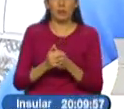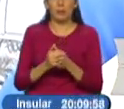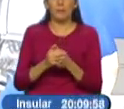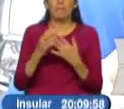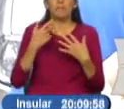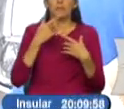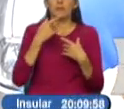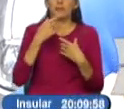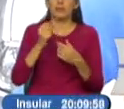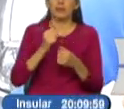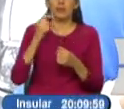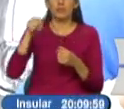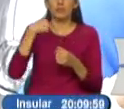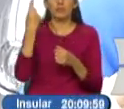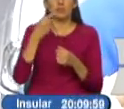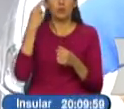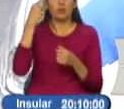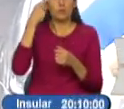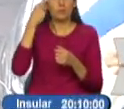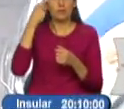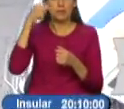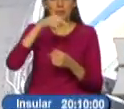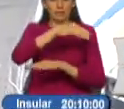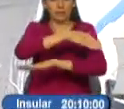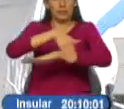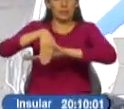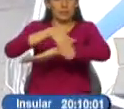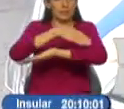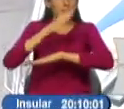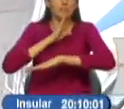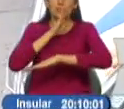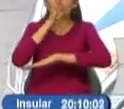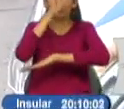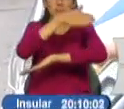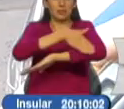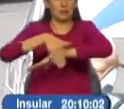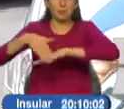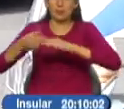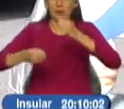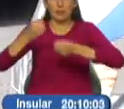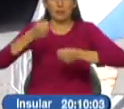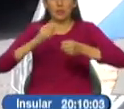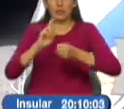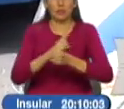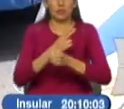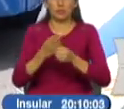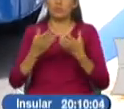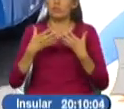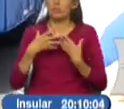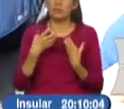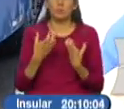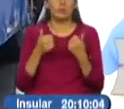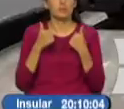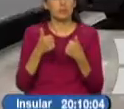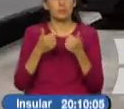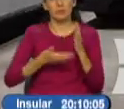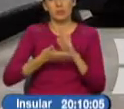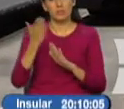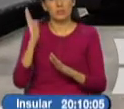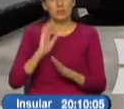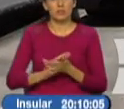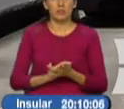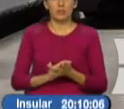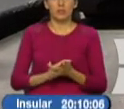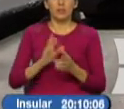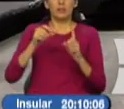contentos, porque por esta zona siempre rodamos por lo general y estamos contentos que se hayan retirado. Está bien. Señalan